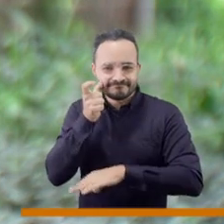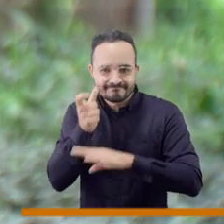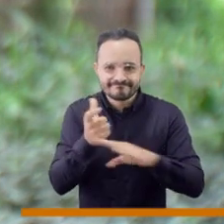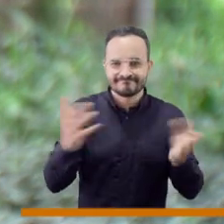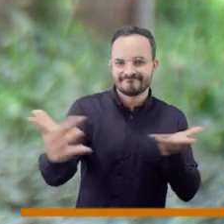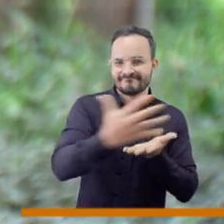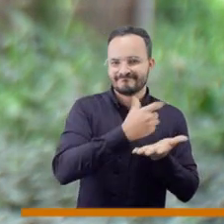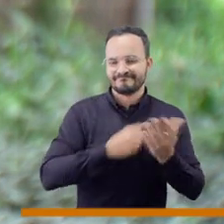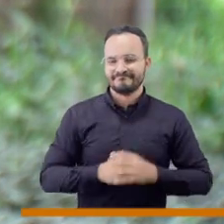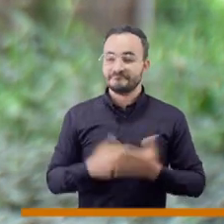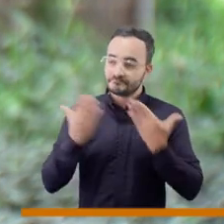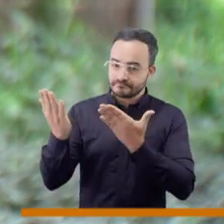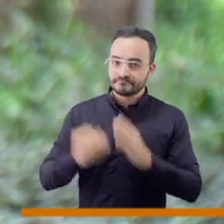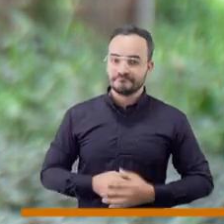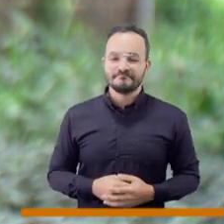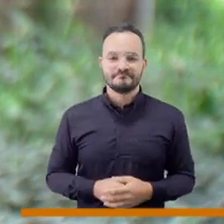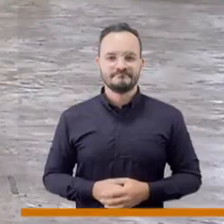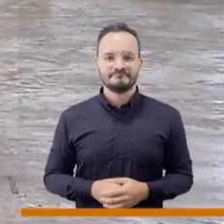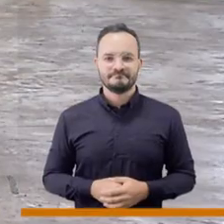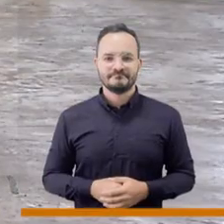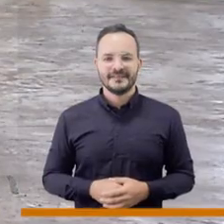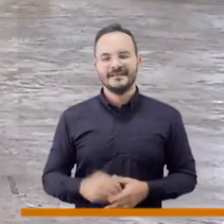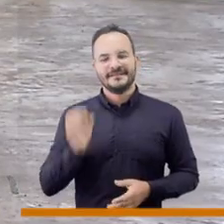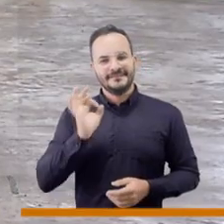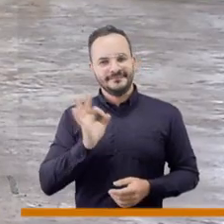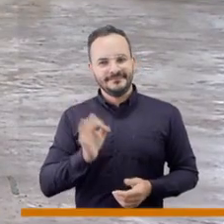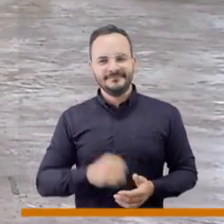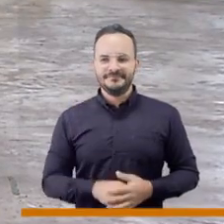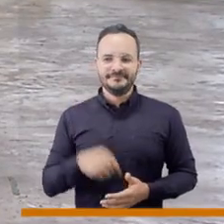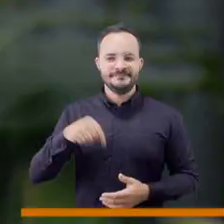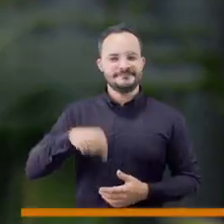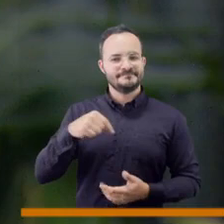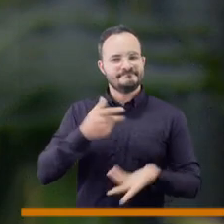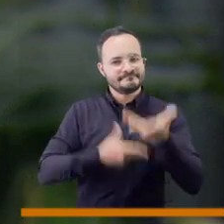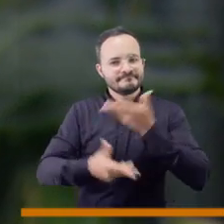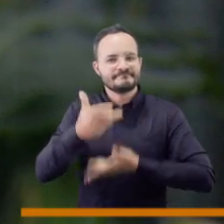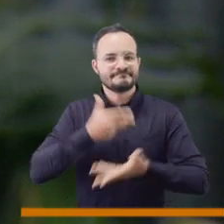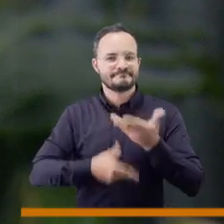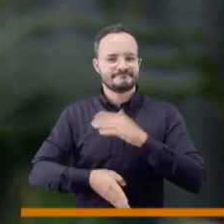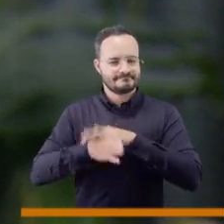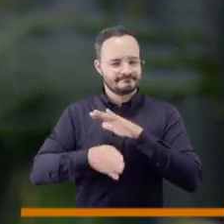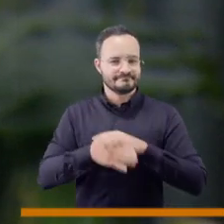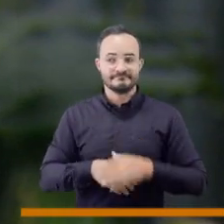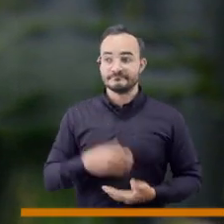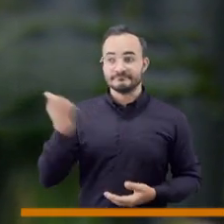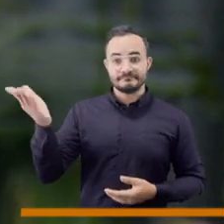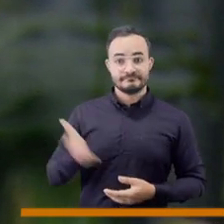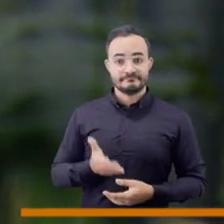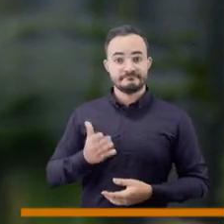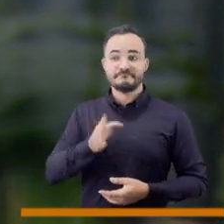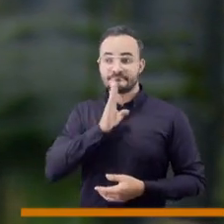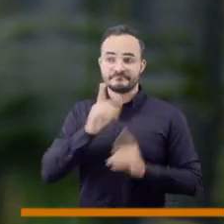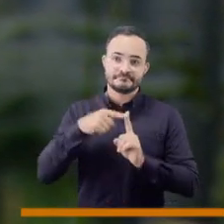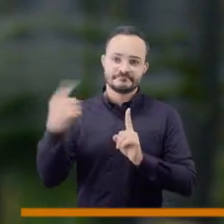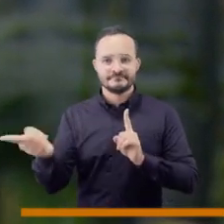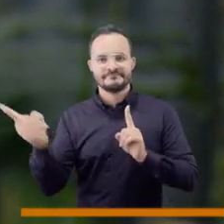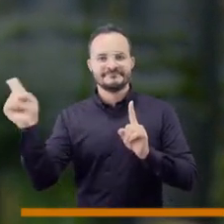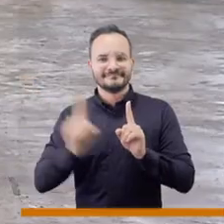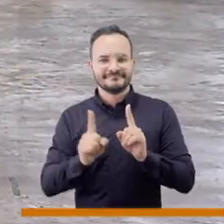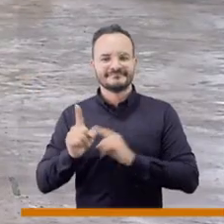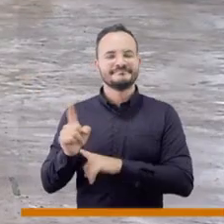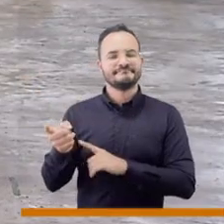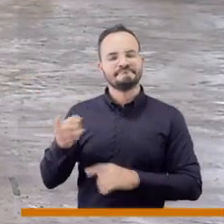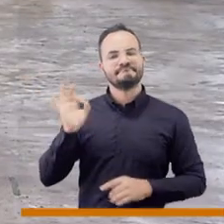diálogo constante. Siga usted Katherine. Bueno y nosotros continuamos aquí en de frente y el concejal se vino con